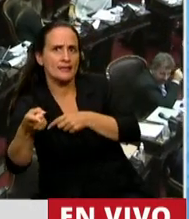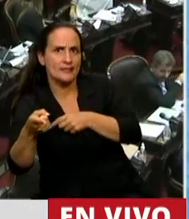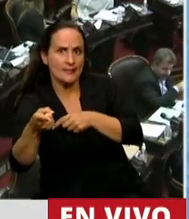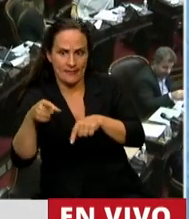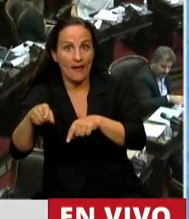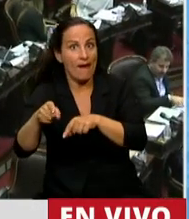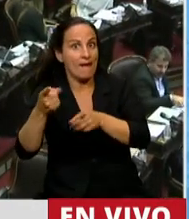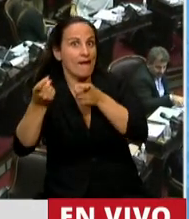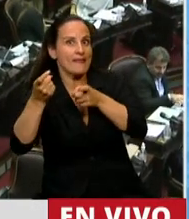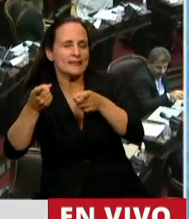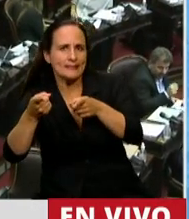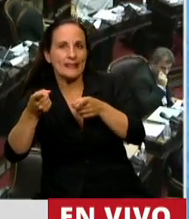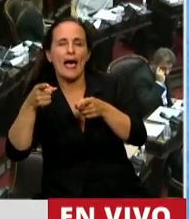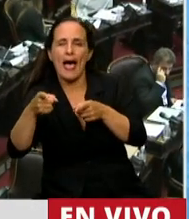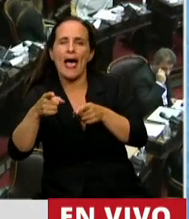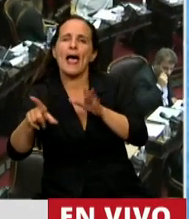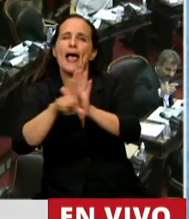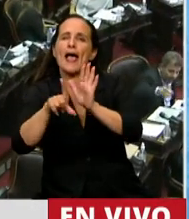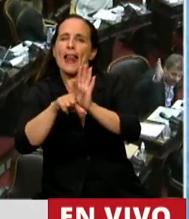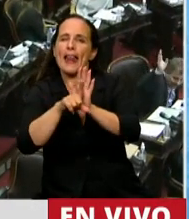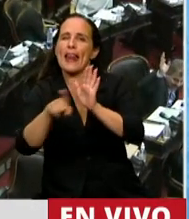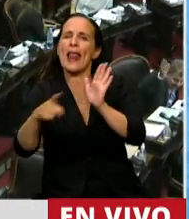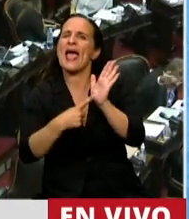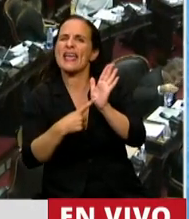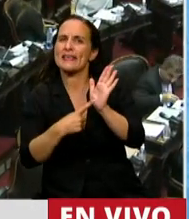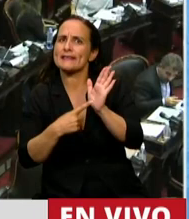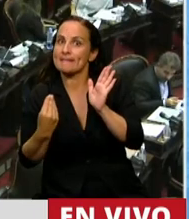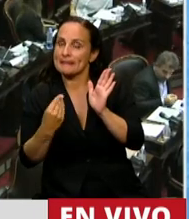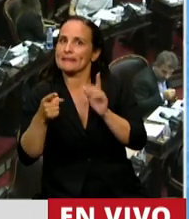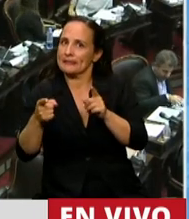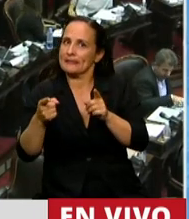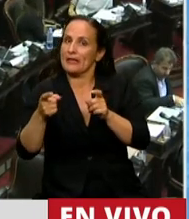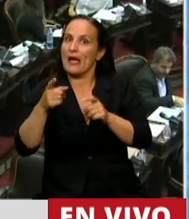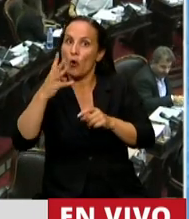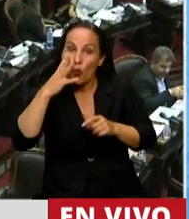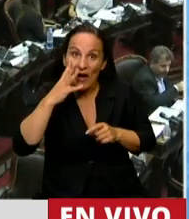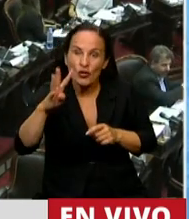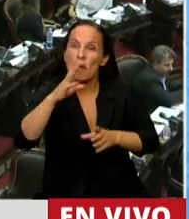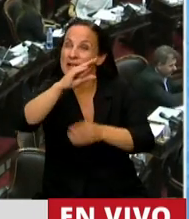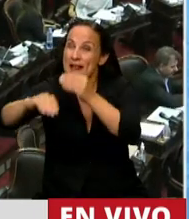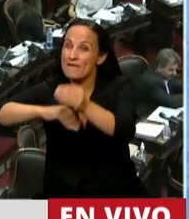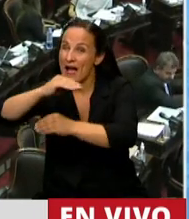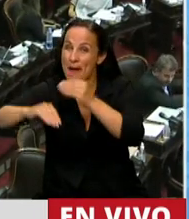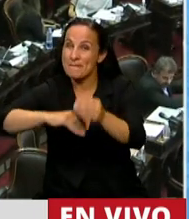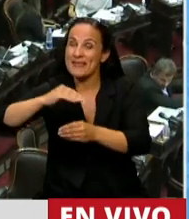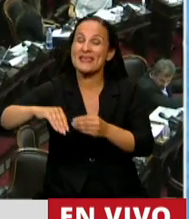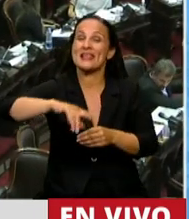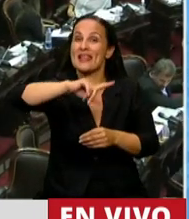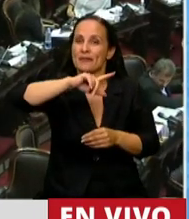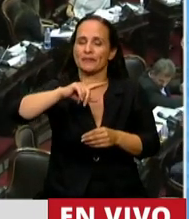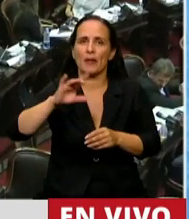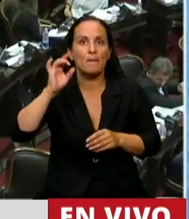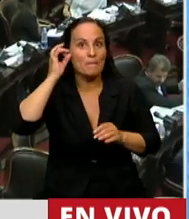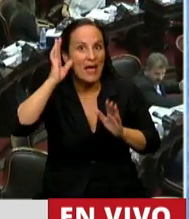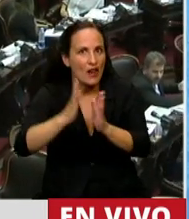y sancionamos una ley, no puede ser de declamación. Porque 4.000 familias a lo largo y a lo ancho de toda la...